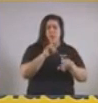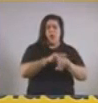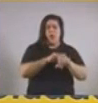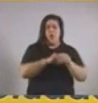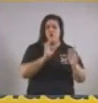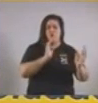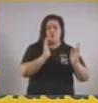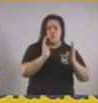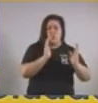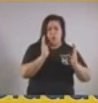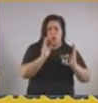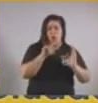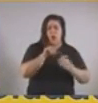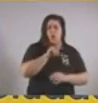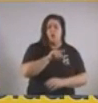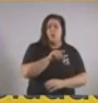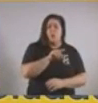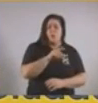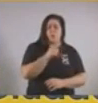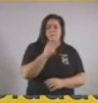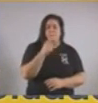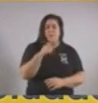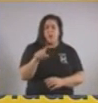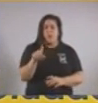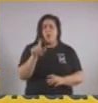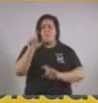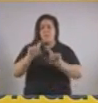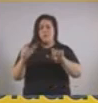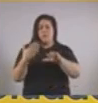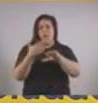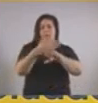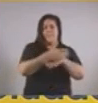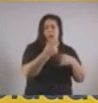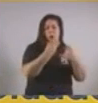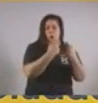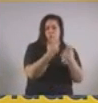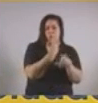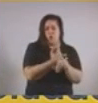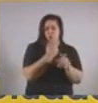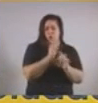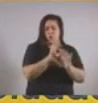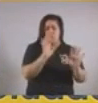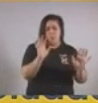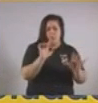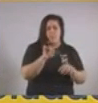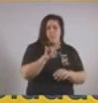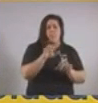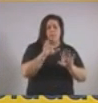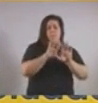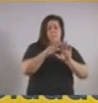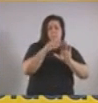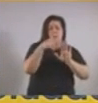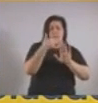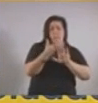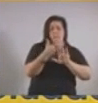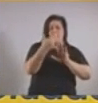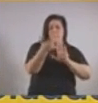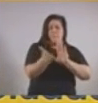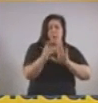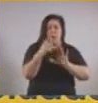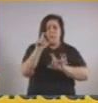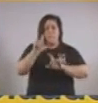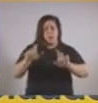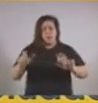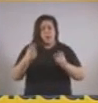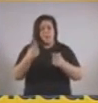establecidos, pero sin permitir el ingreso de los clientes a los locales. Eso quiere decir que quien tenga que ir a local a comprar